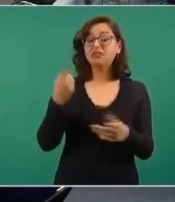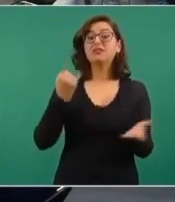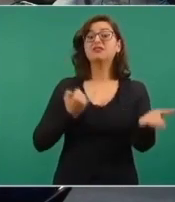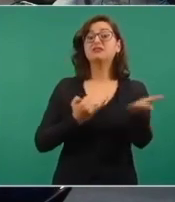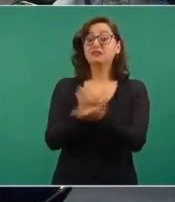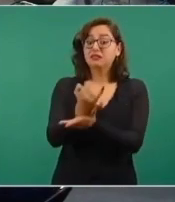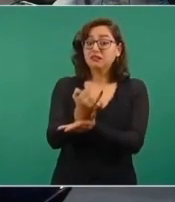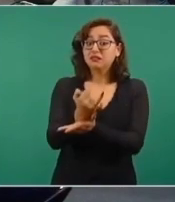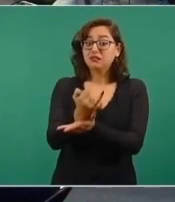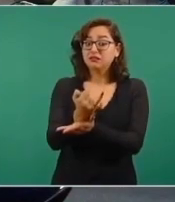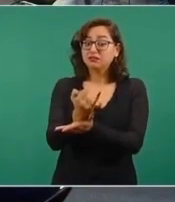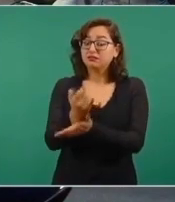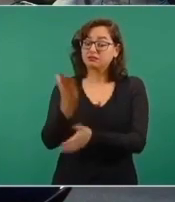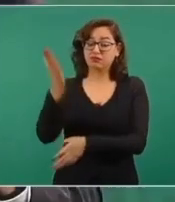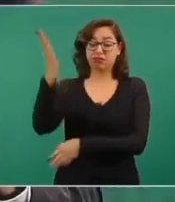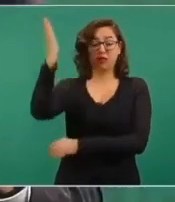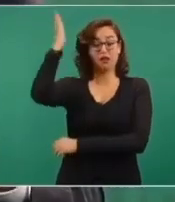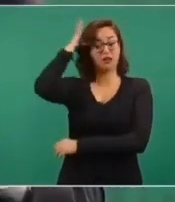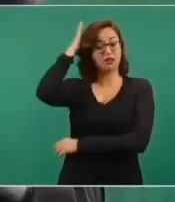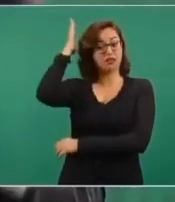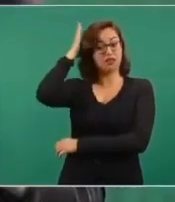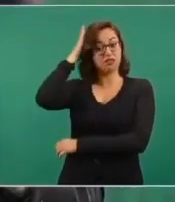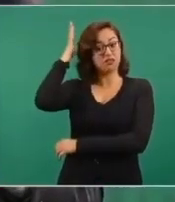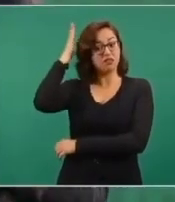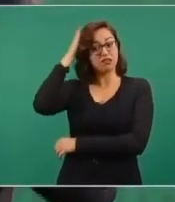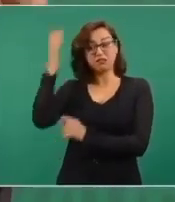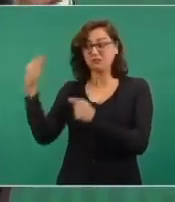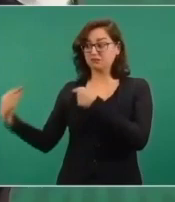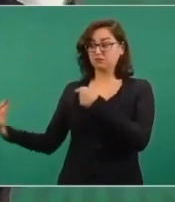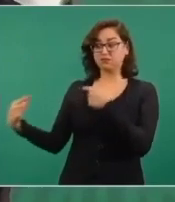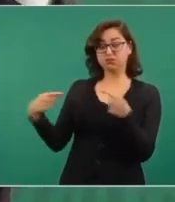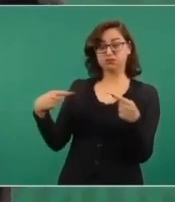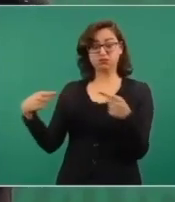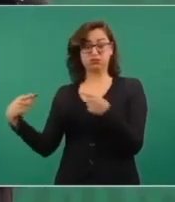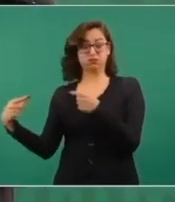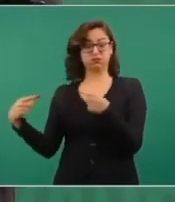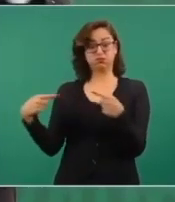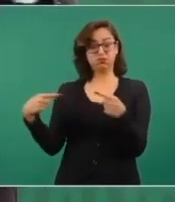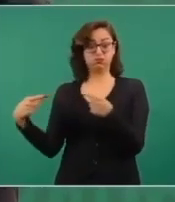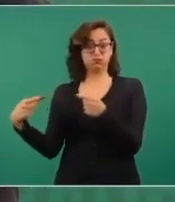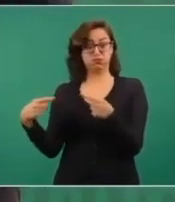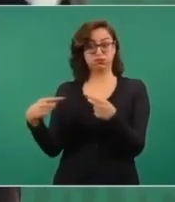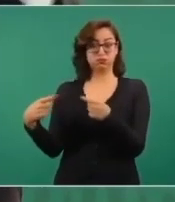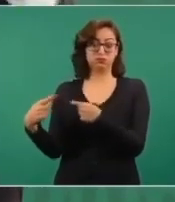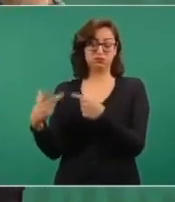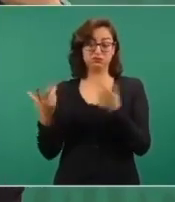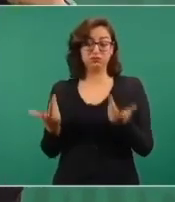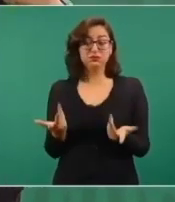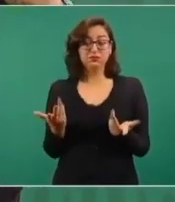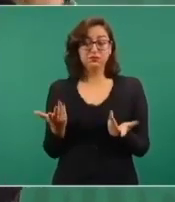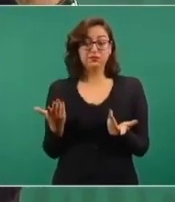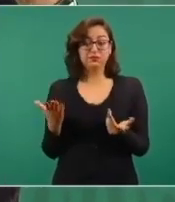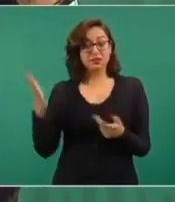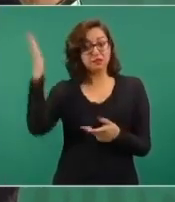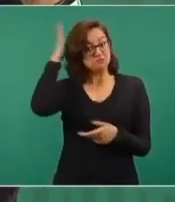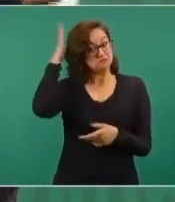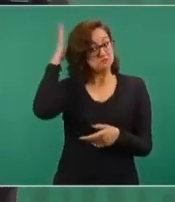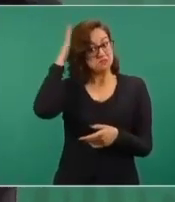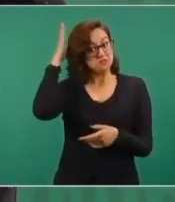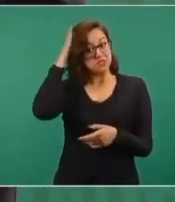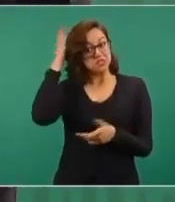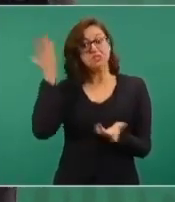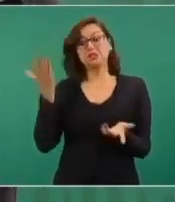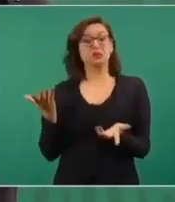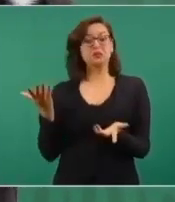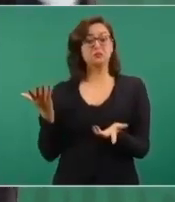arriba, sobre